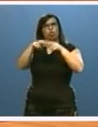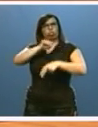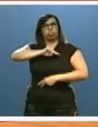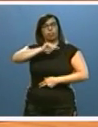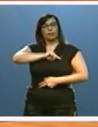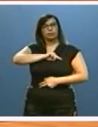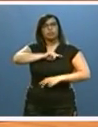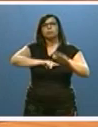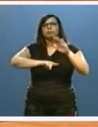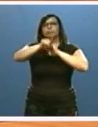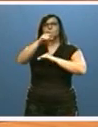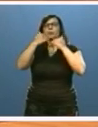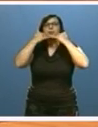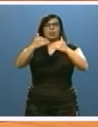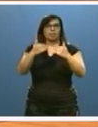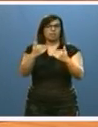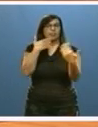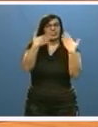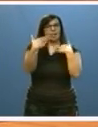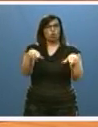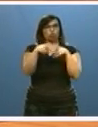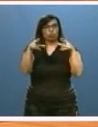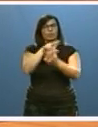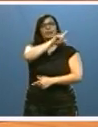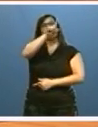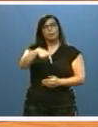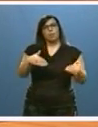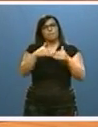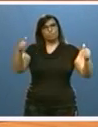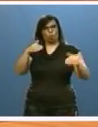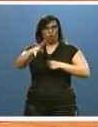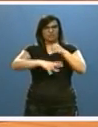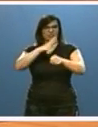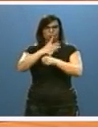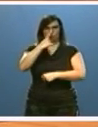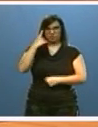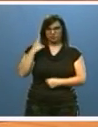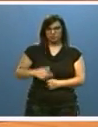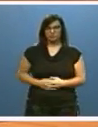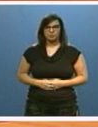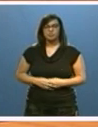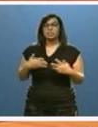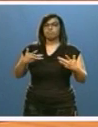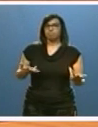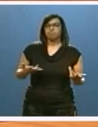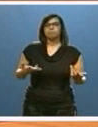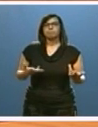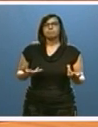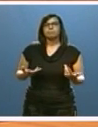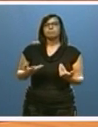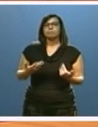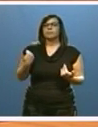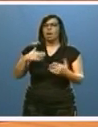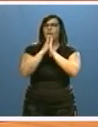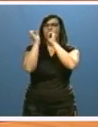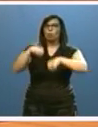avances de la mano del diálogo social, también en el arranque de esta legislatura. Así, y tras los acuerdos